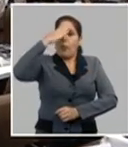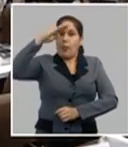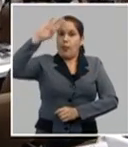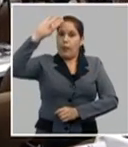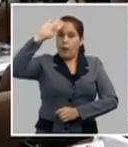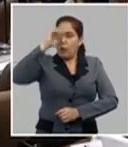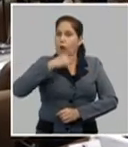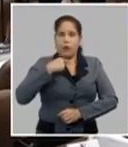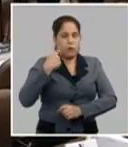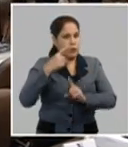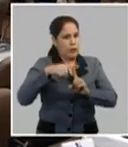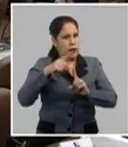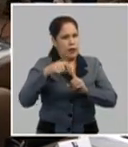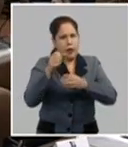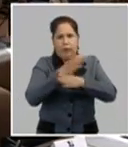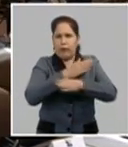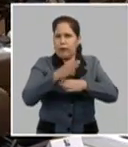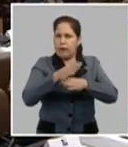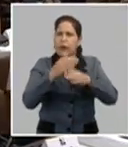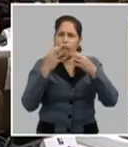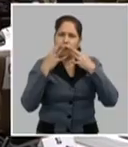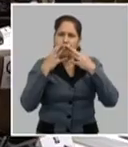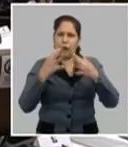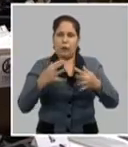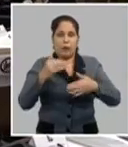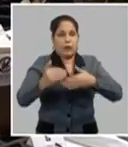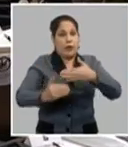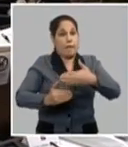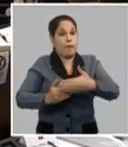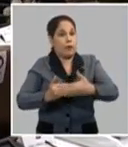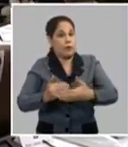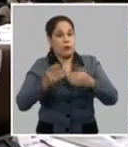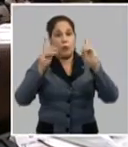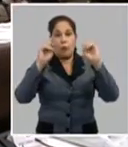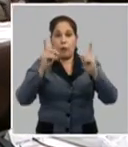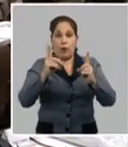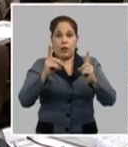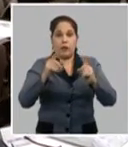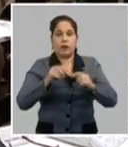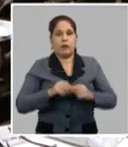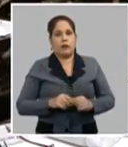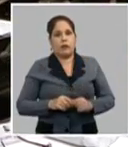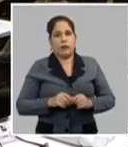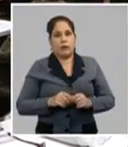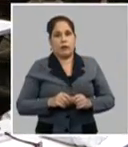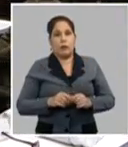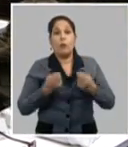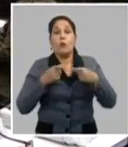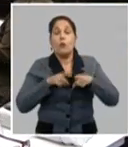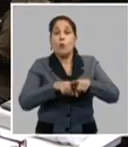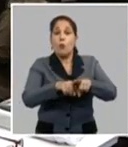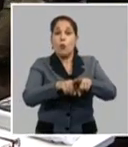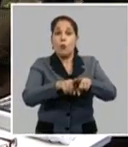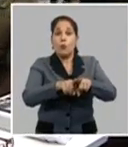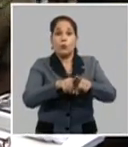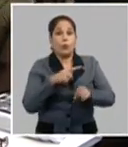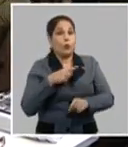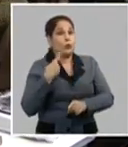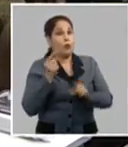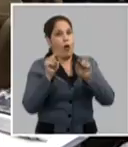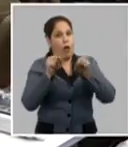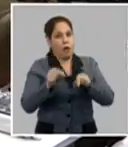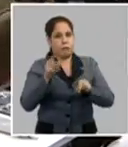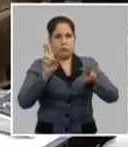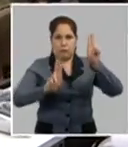estado inmersos en importantes procesos políticos en consonancia con lo allí